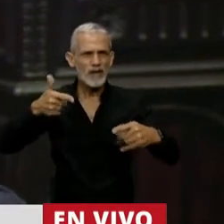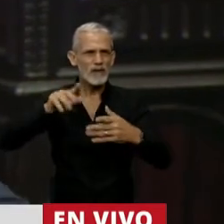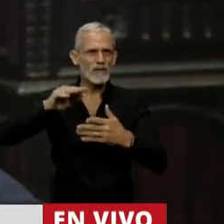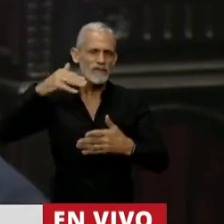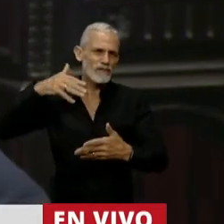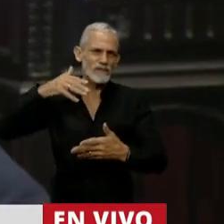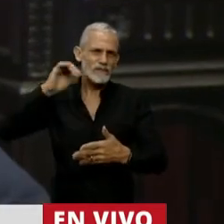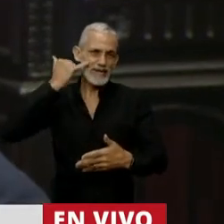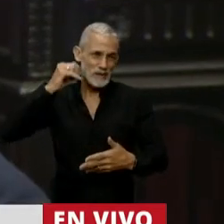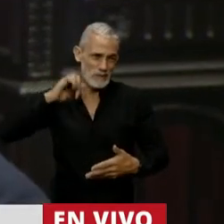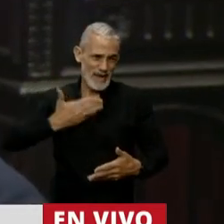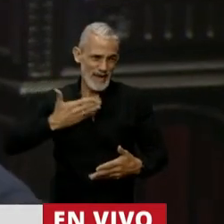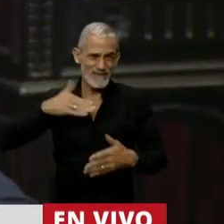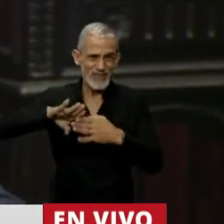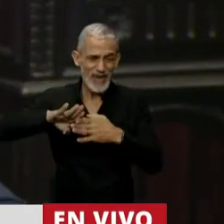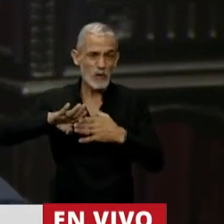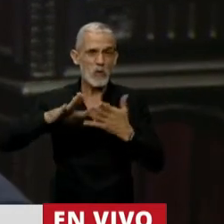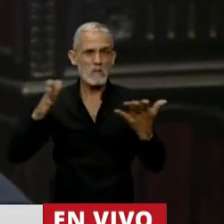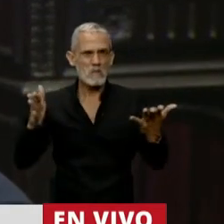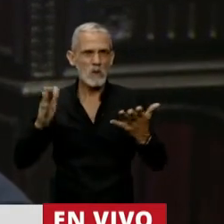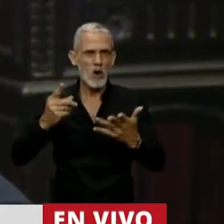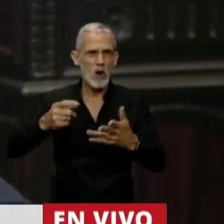desarrollo gasífero por parte de YPF.